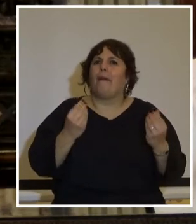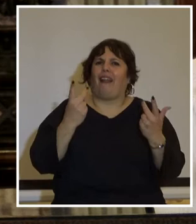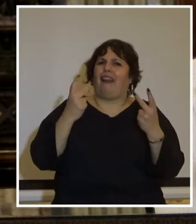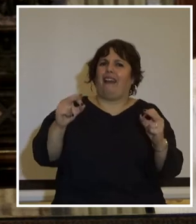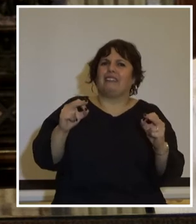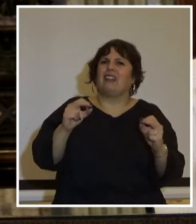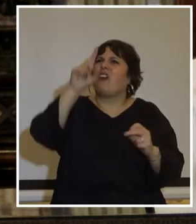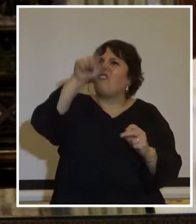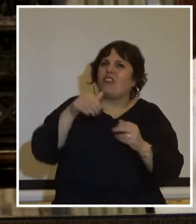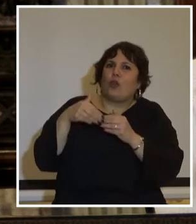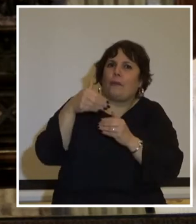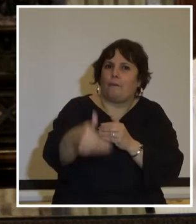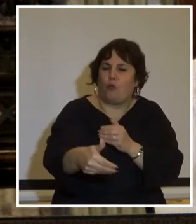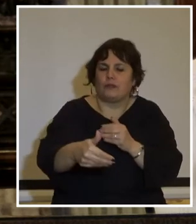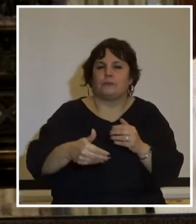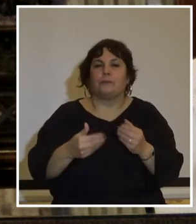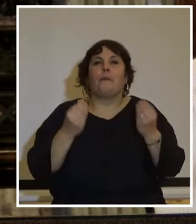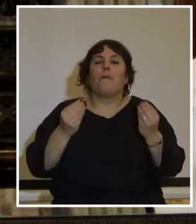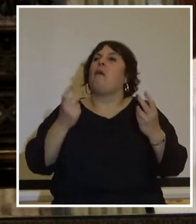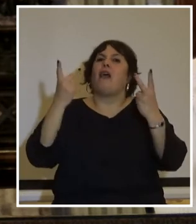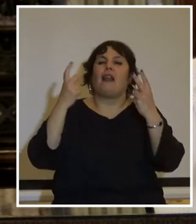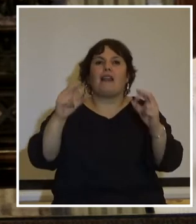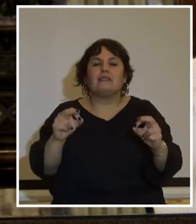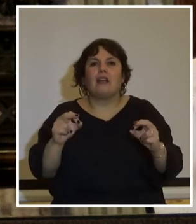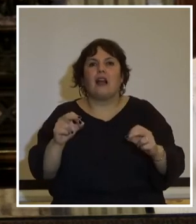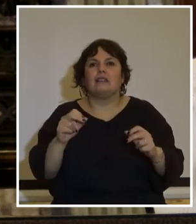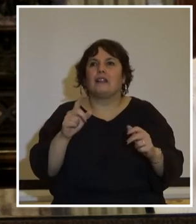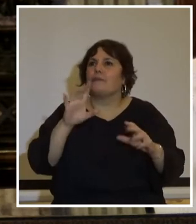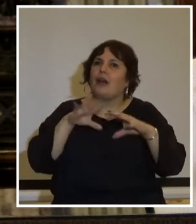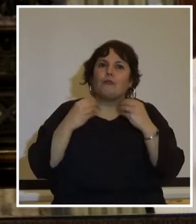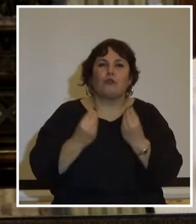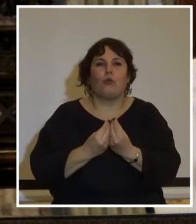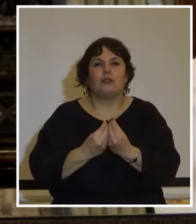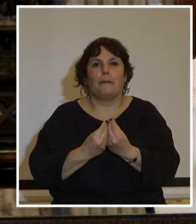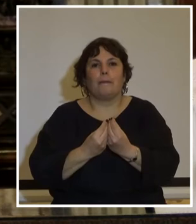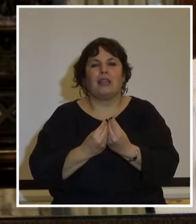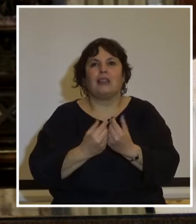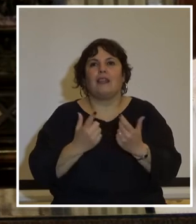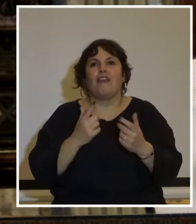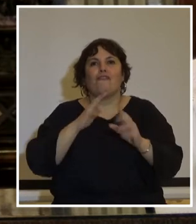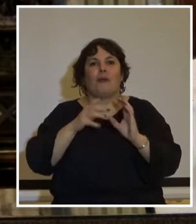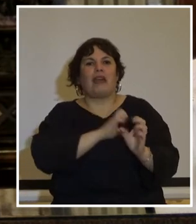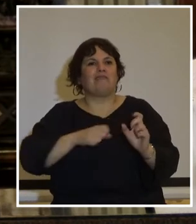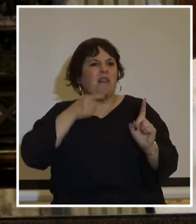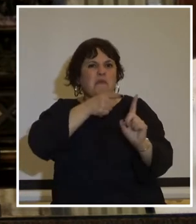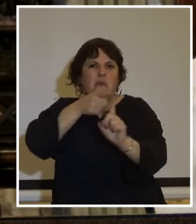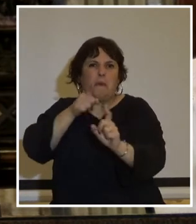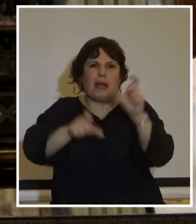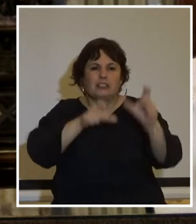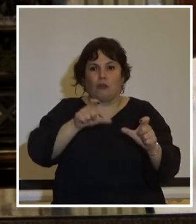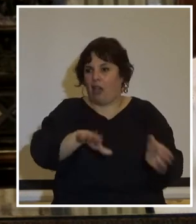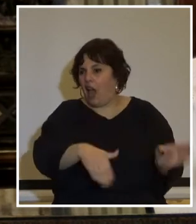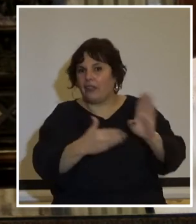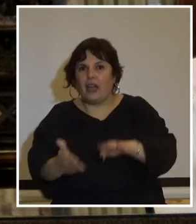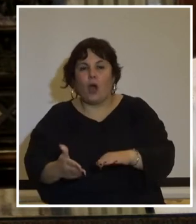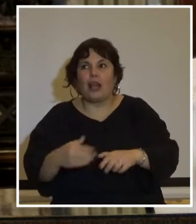todo lo que vino después para rechazar absolutamente el terrorismo de Estado contra el cual hasta el día de